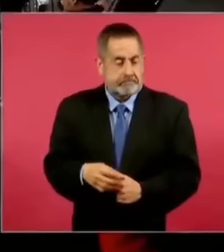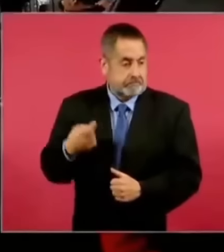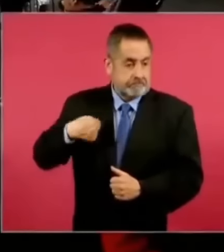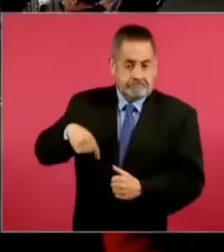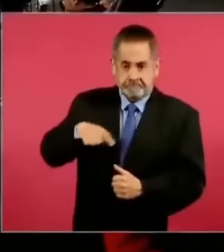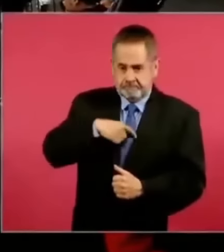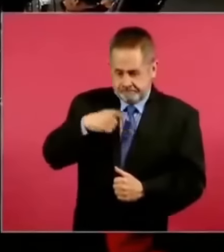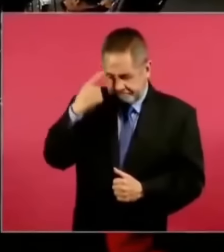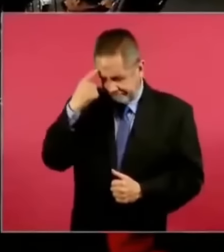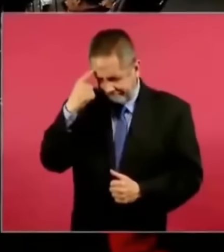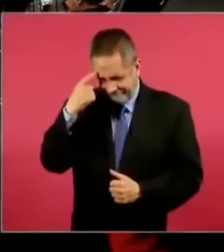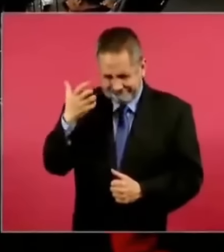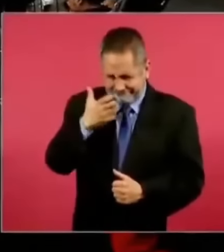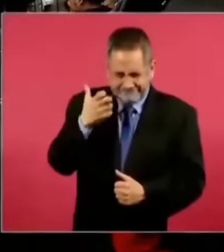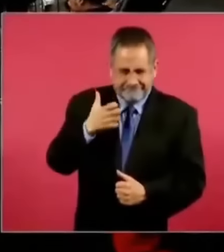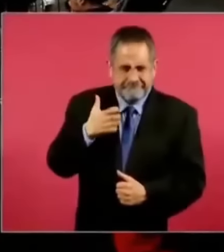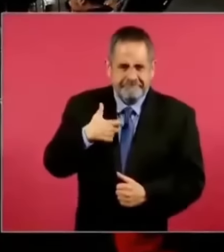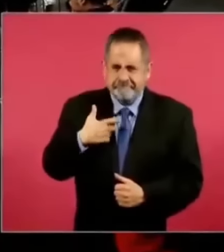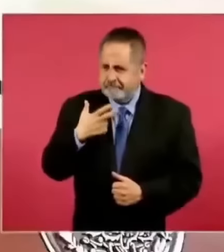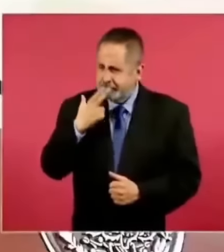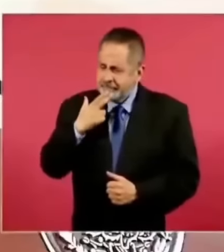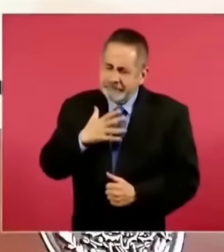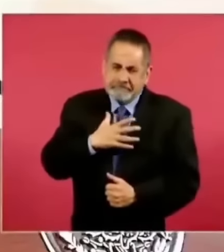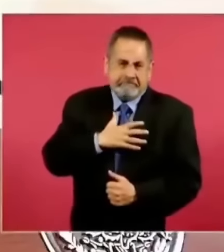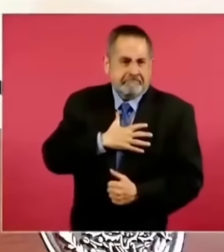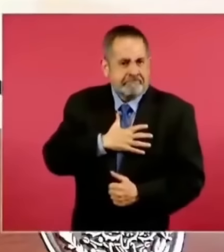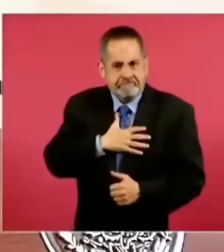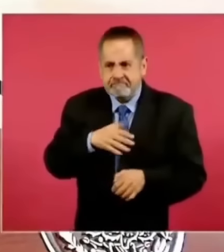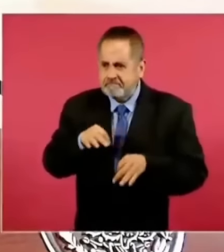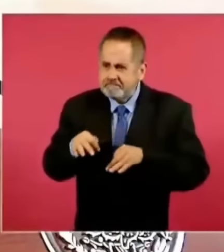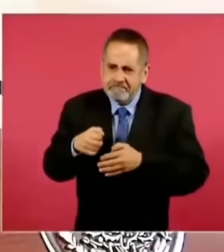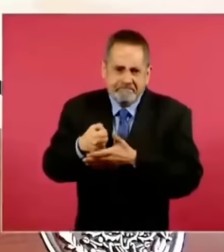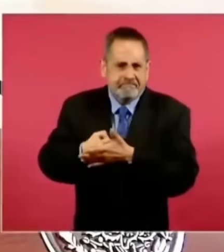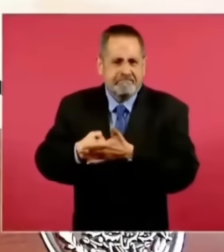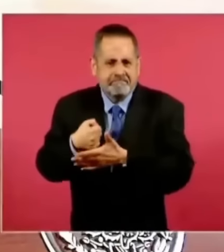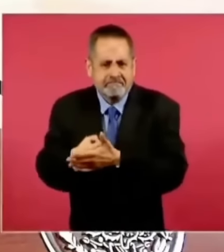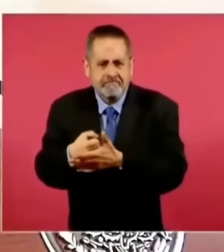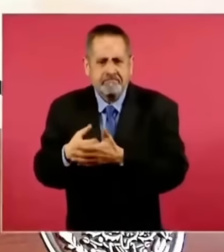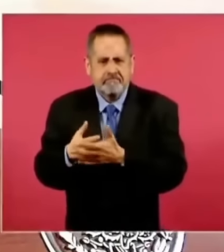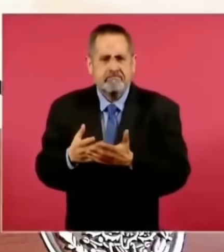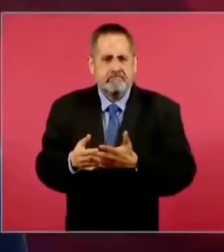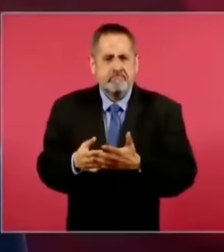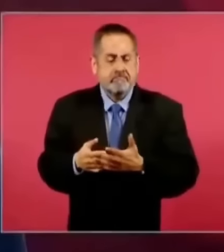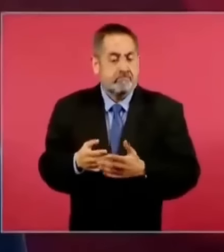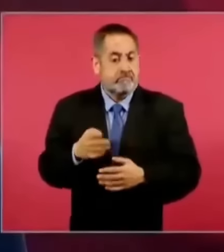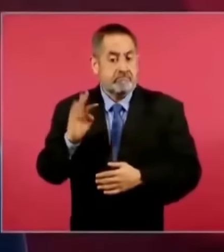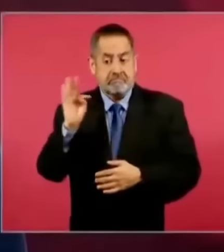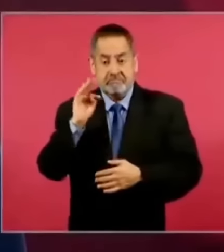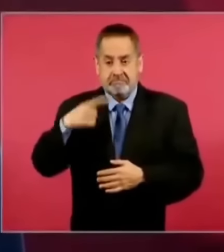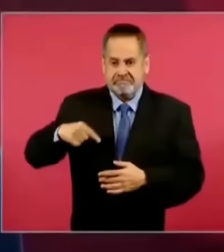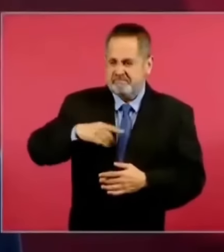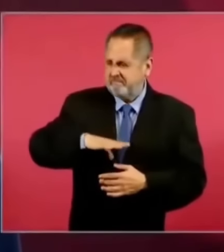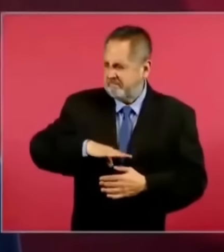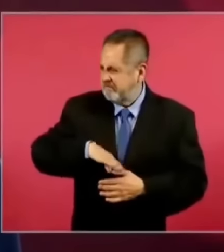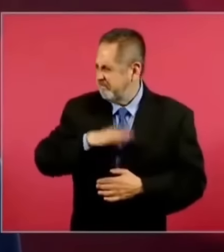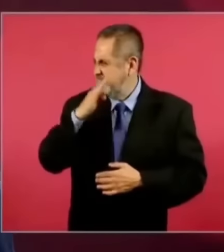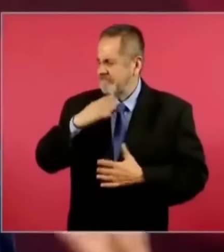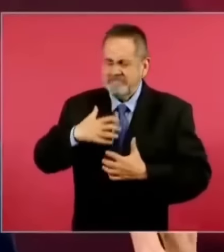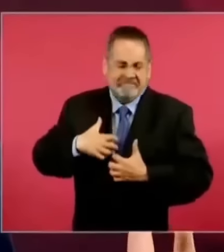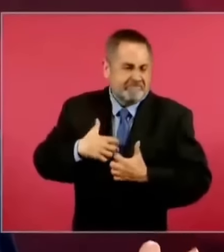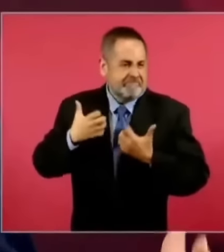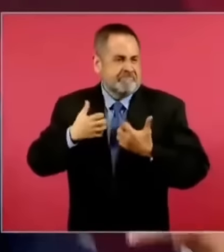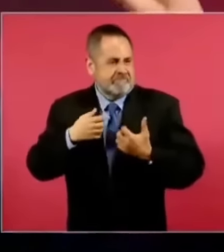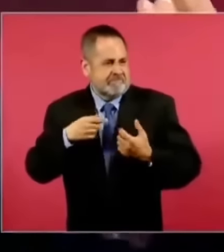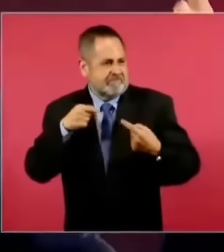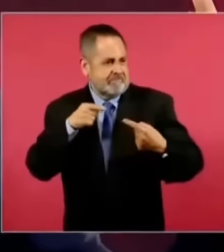pasión, si no controlaba a uno las pasiones, si no